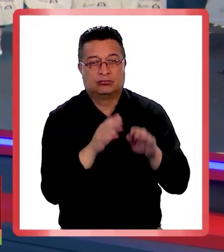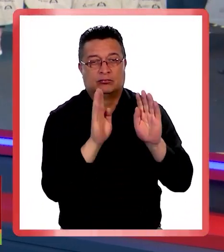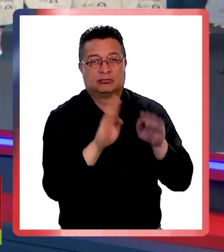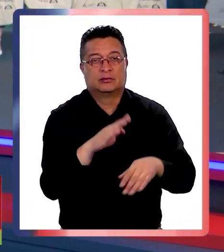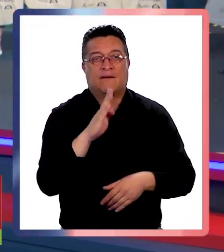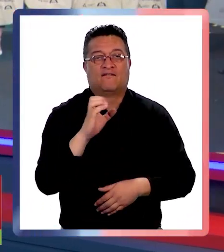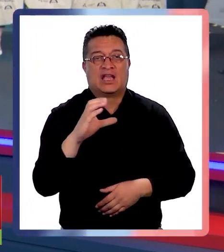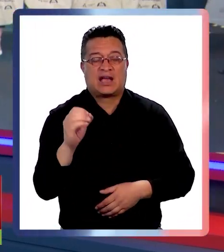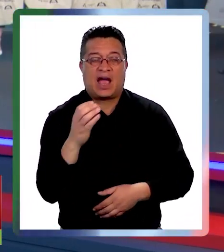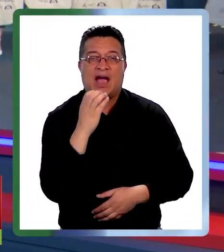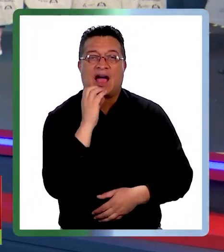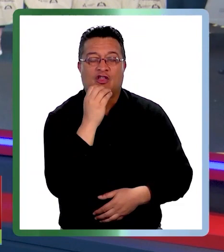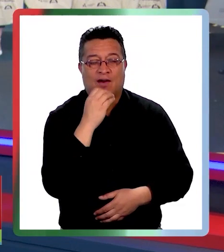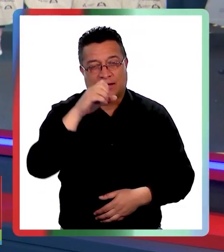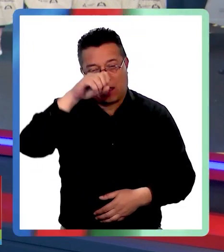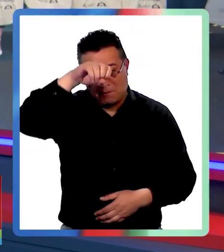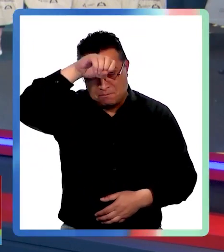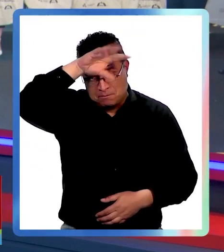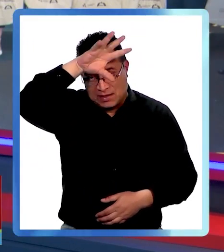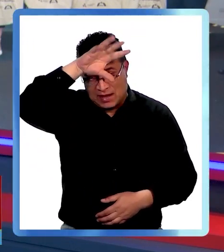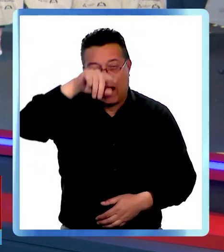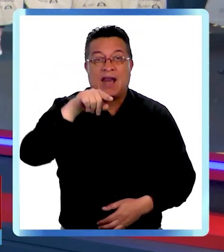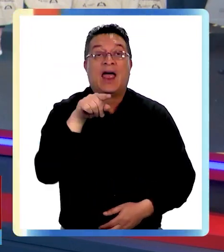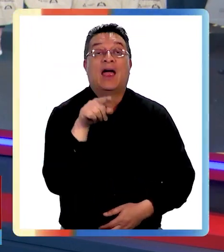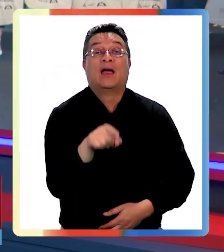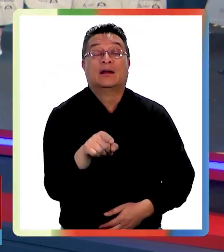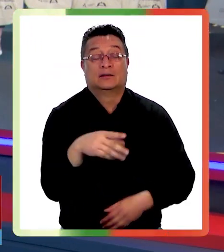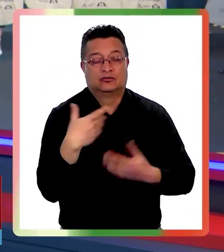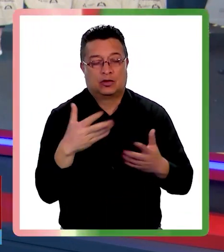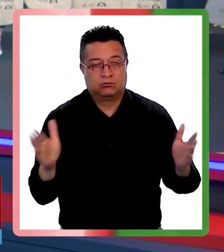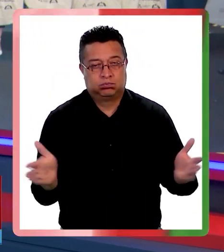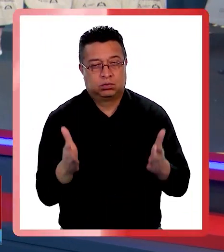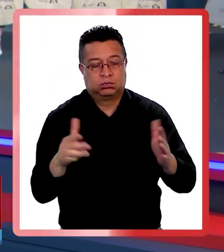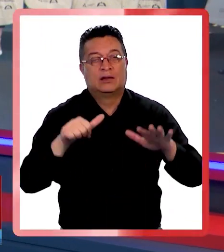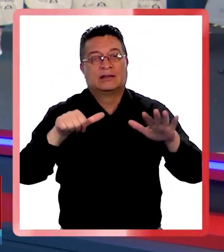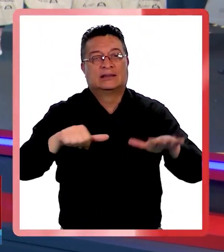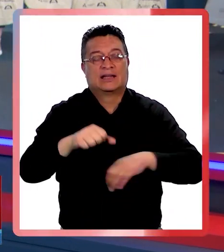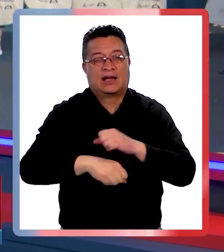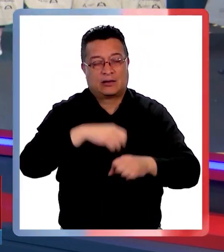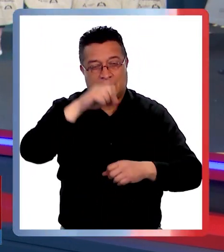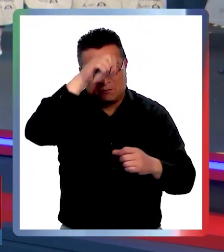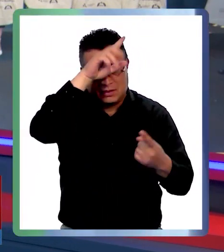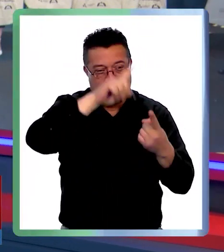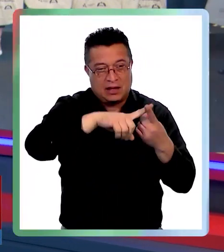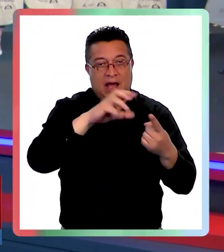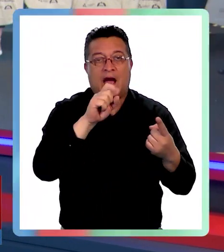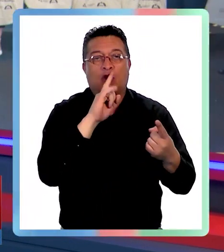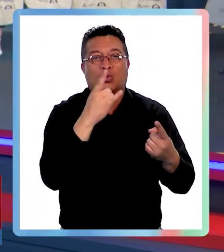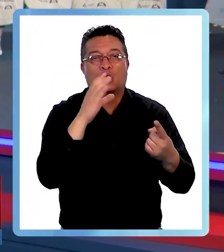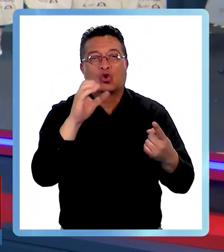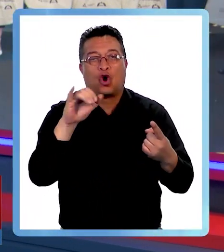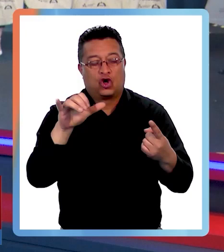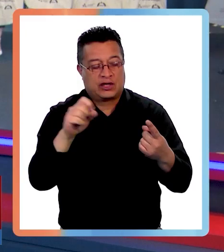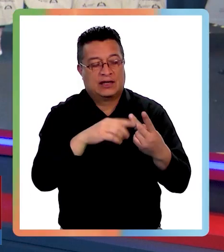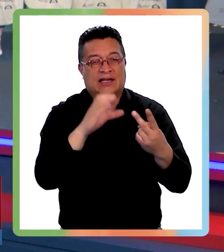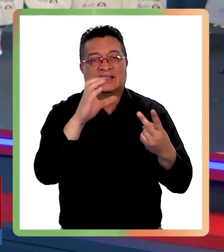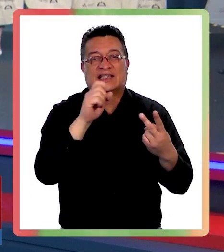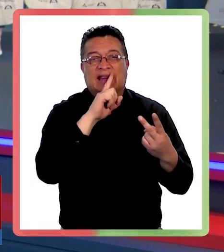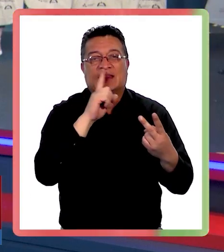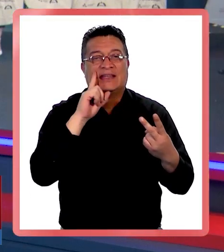respaldo de becas Antofagasta Minerals, un programa impulsado desde hace 16 años por las mineras Antucoya,